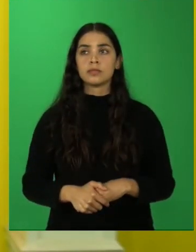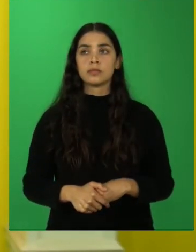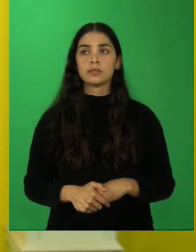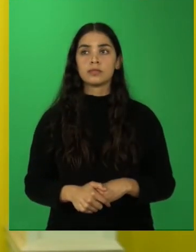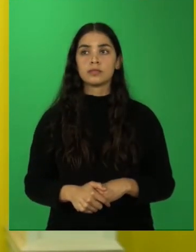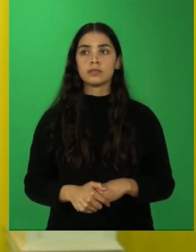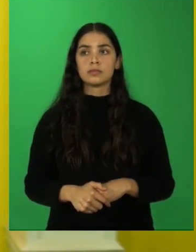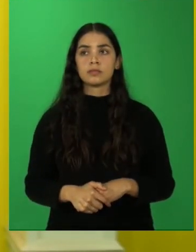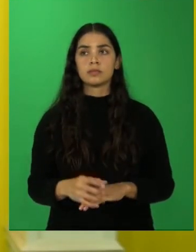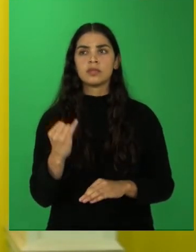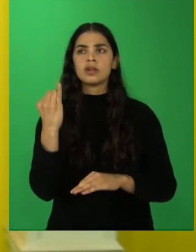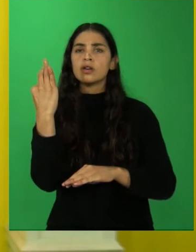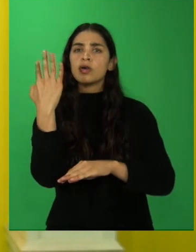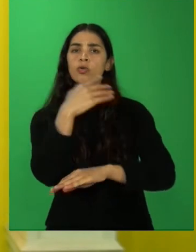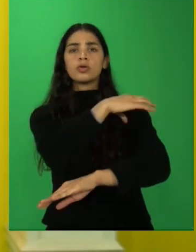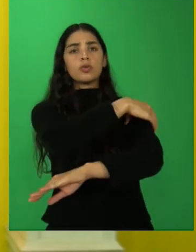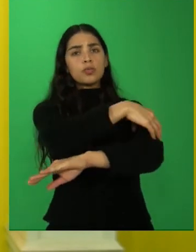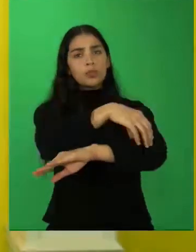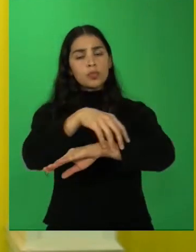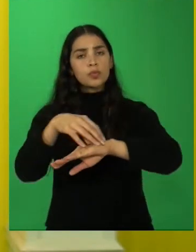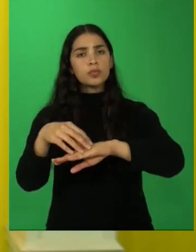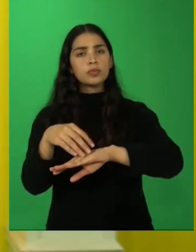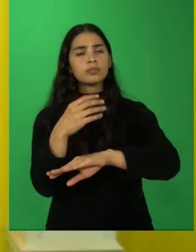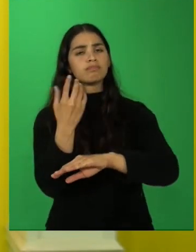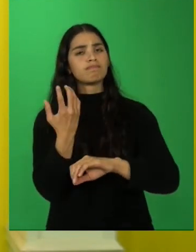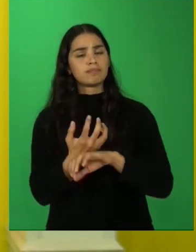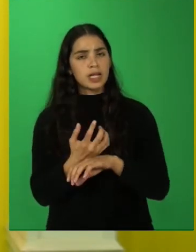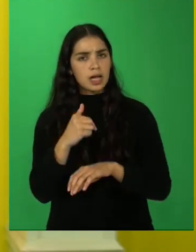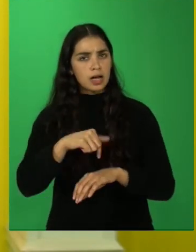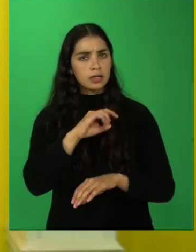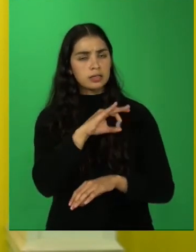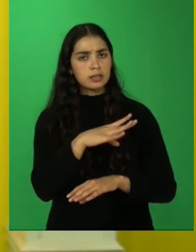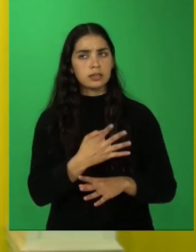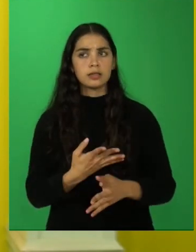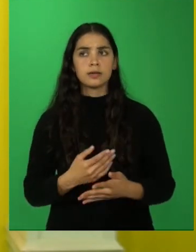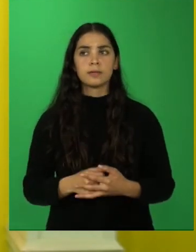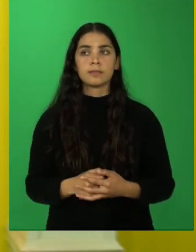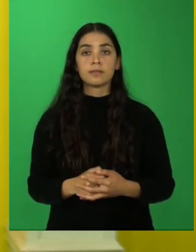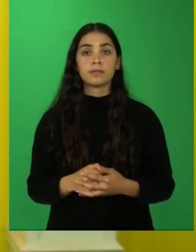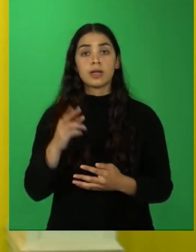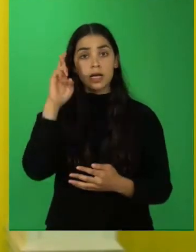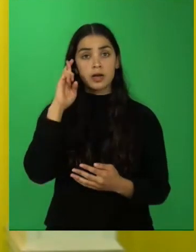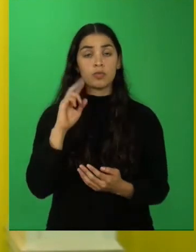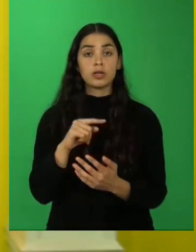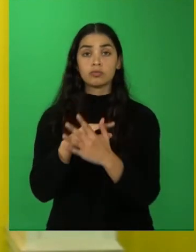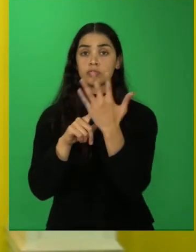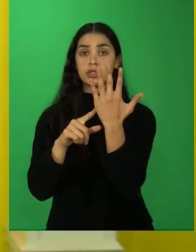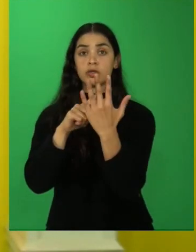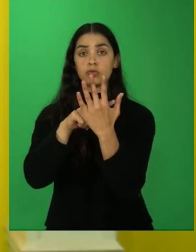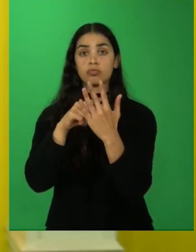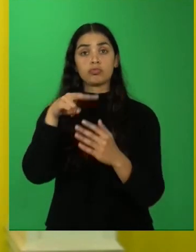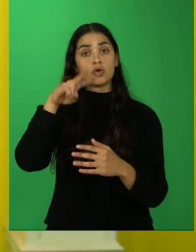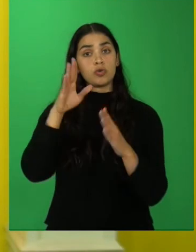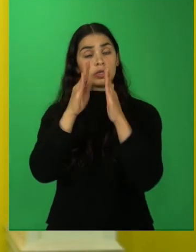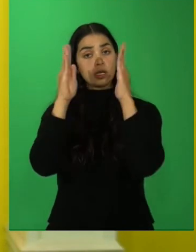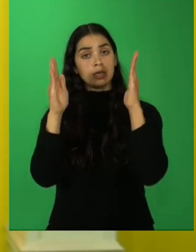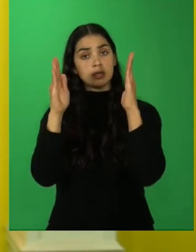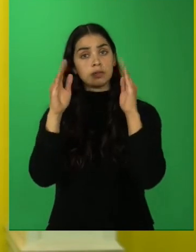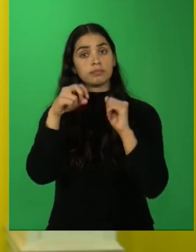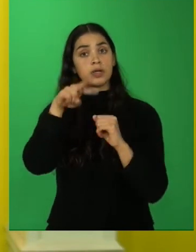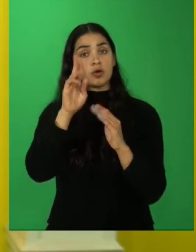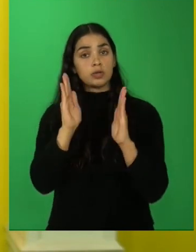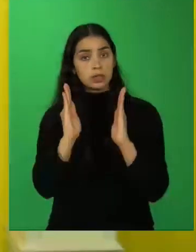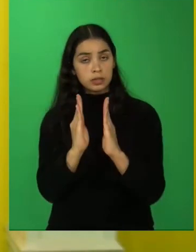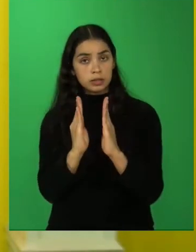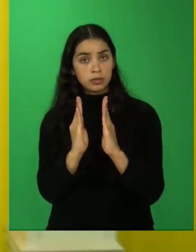¿Cuántas zonas naturales se encuentran en Chile? Recordemos que son cinco. El norte grande, el norte